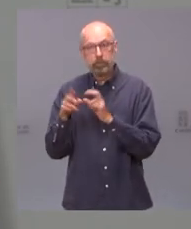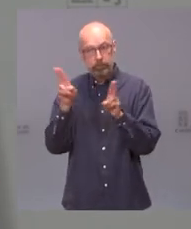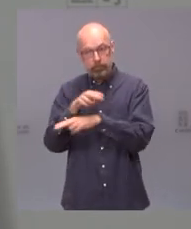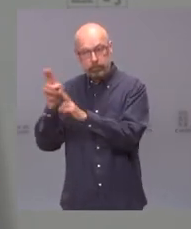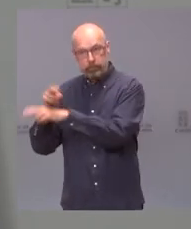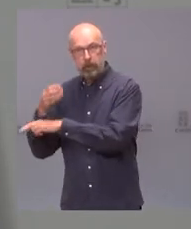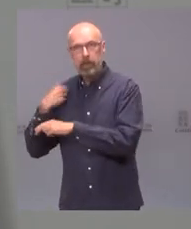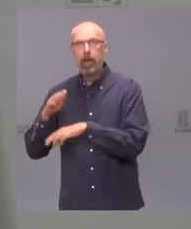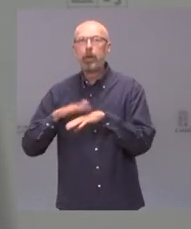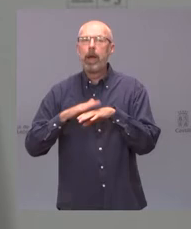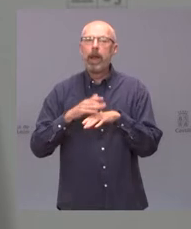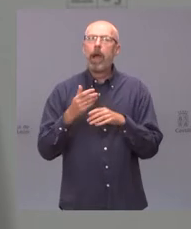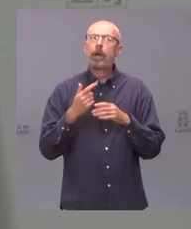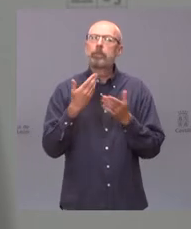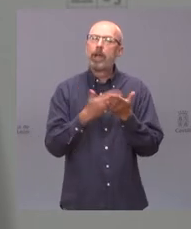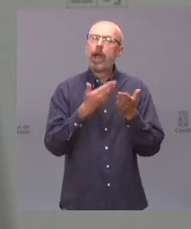para garantizar